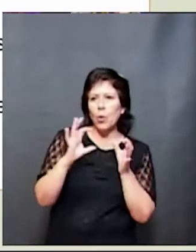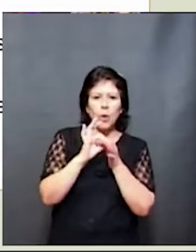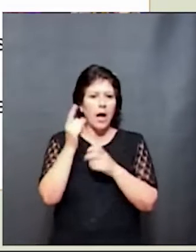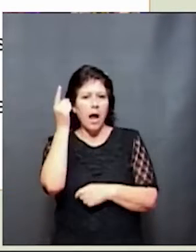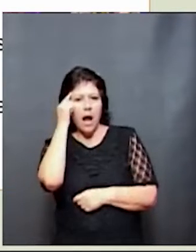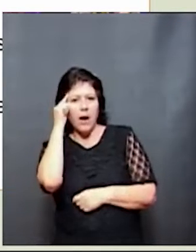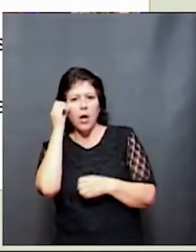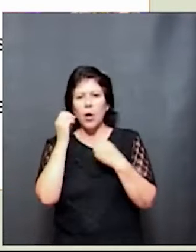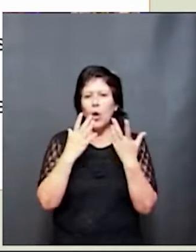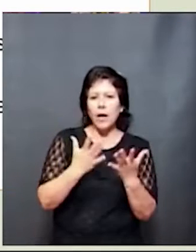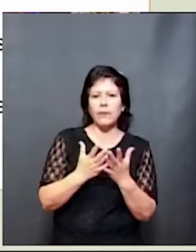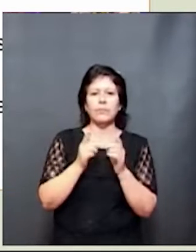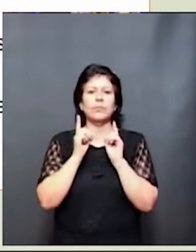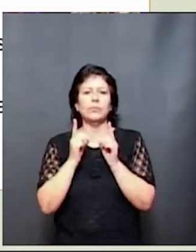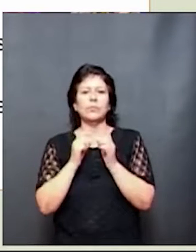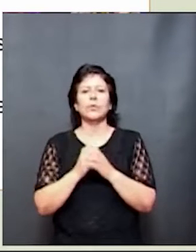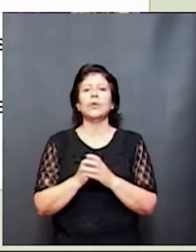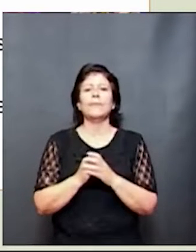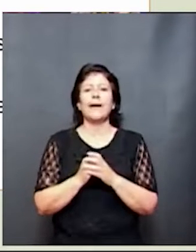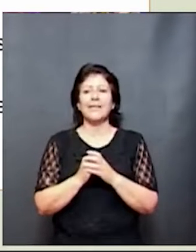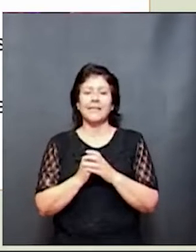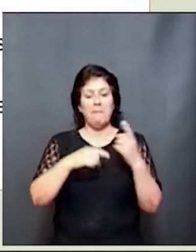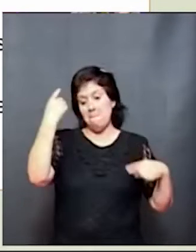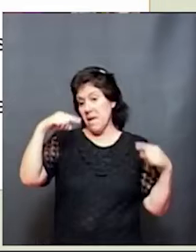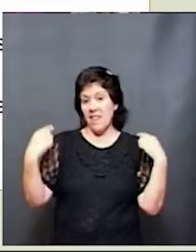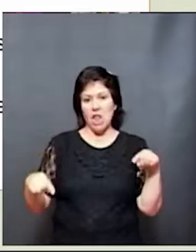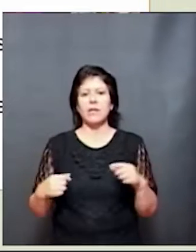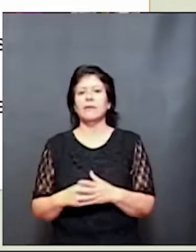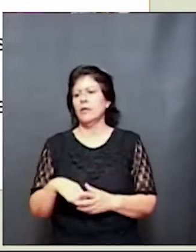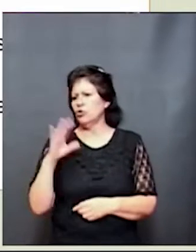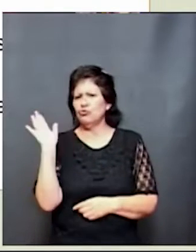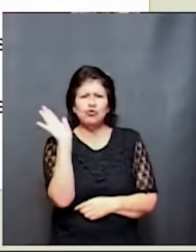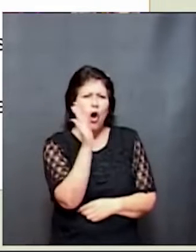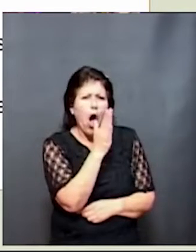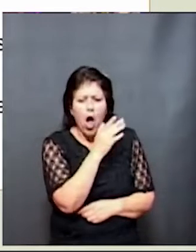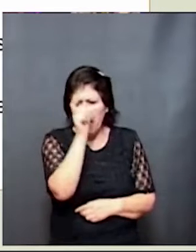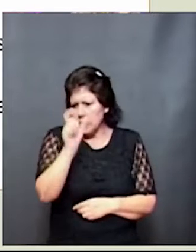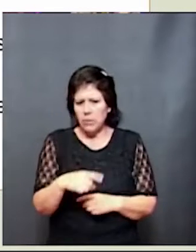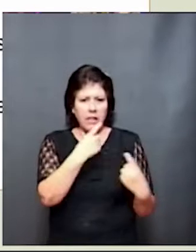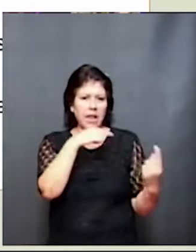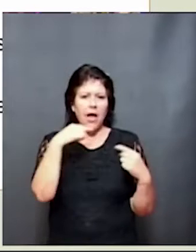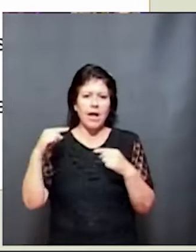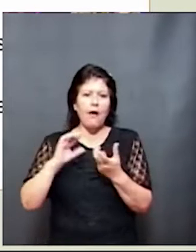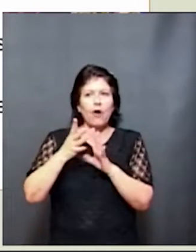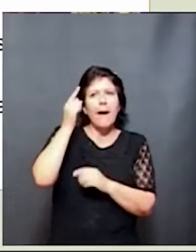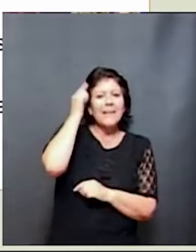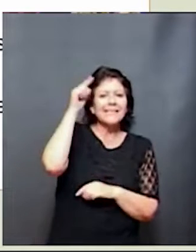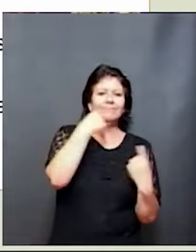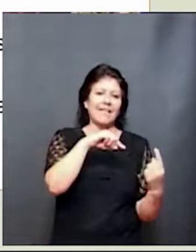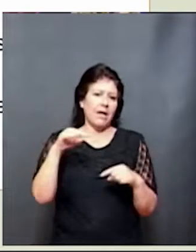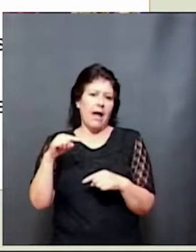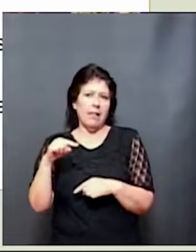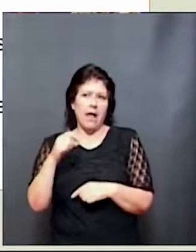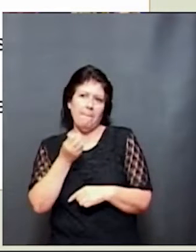cerebro y el concepto de neurodiversidad, que todos somos diferentes, tenemos una forma diferente de ver el mundo, ni mejor ni peor,